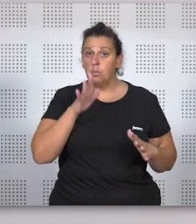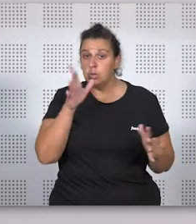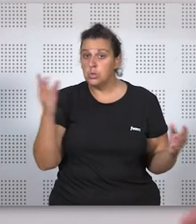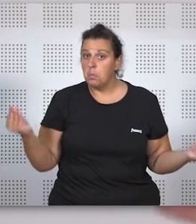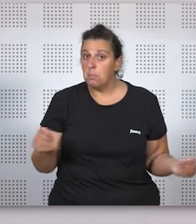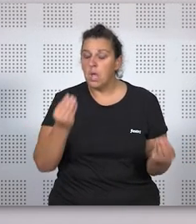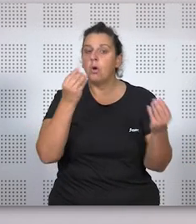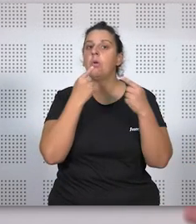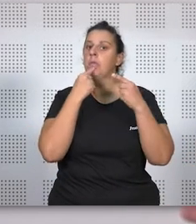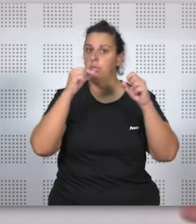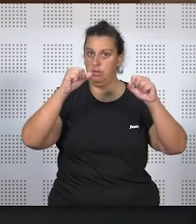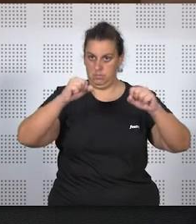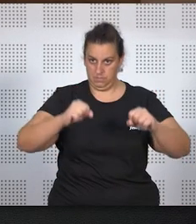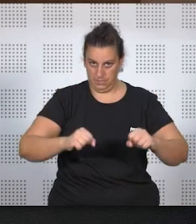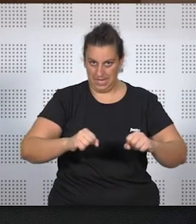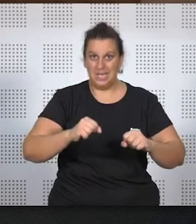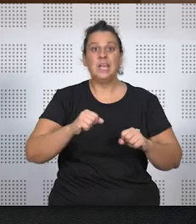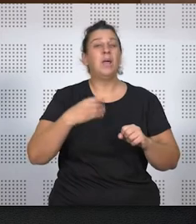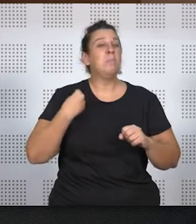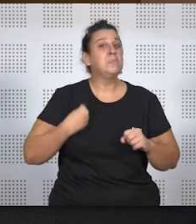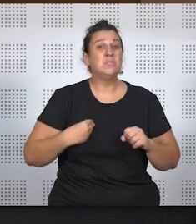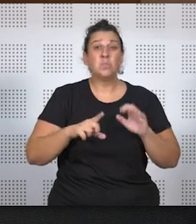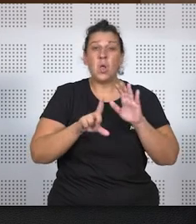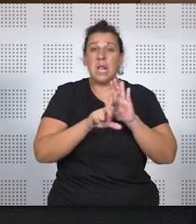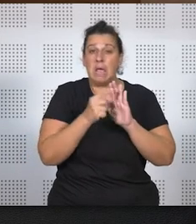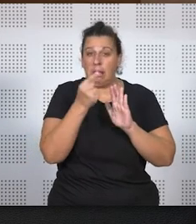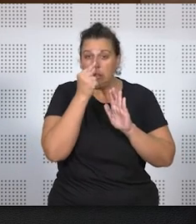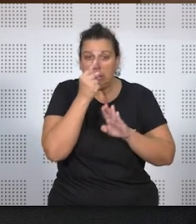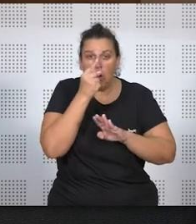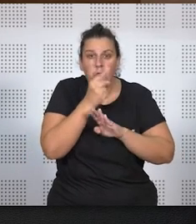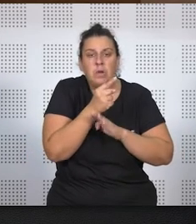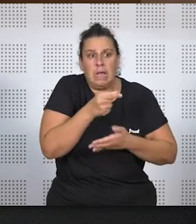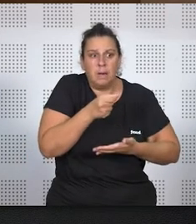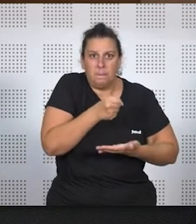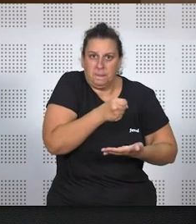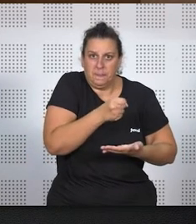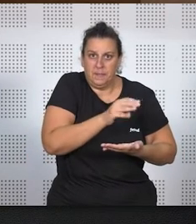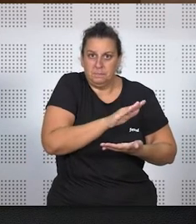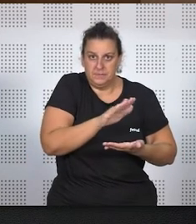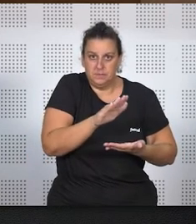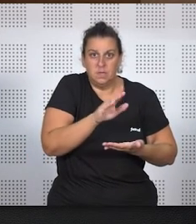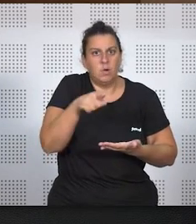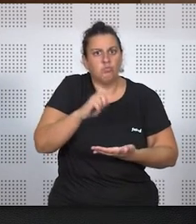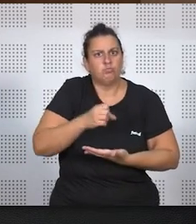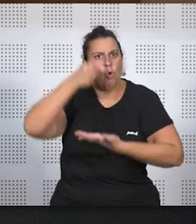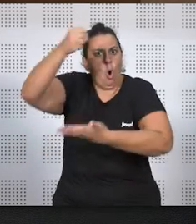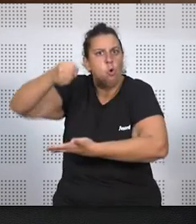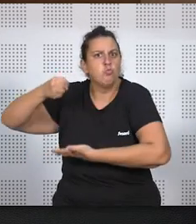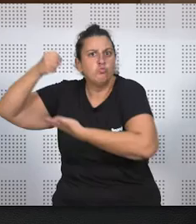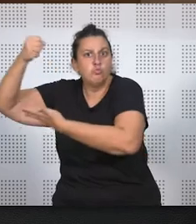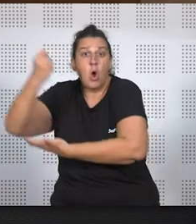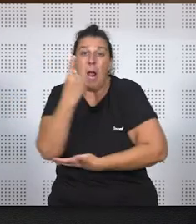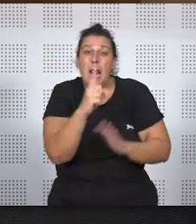decir, oye, institúyele en la legítima estricta y no te vayas a una desheredación